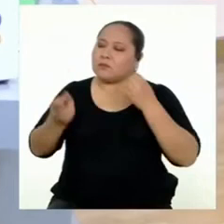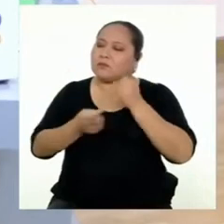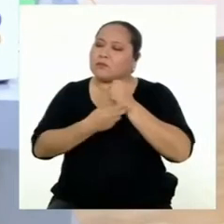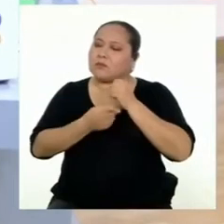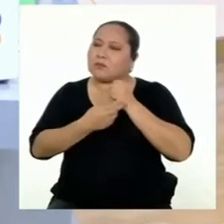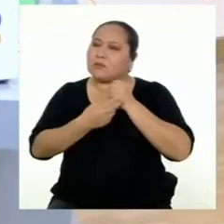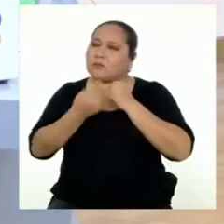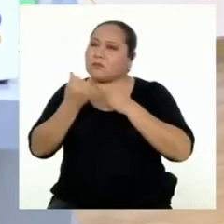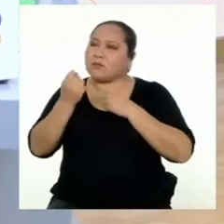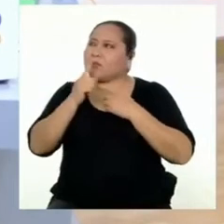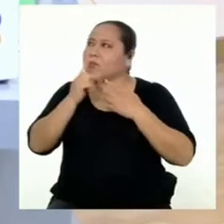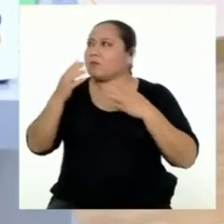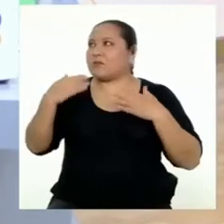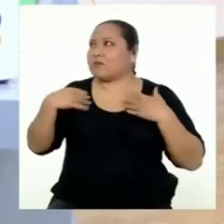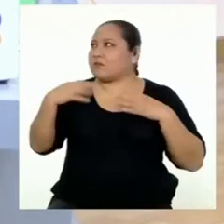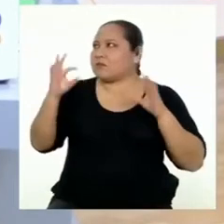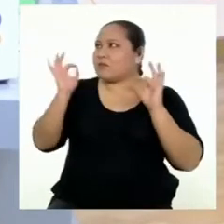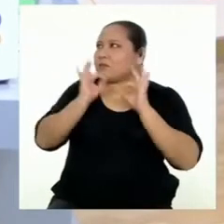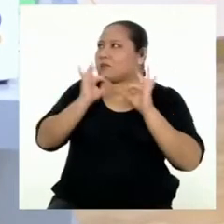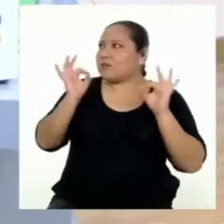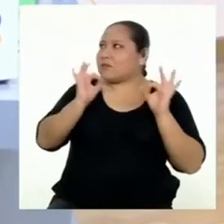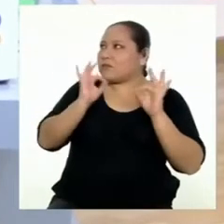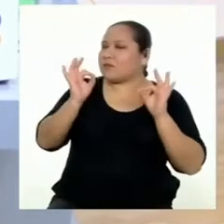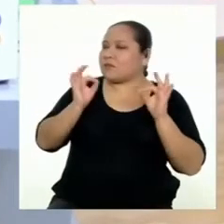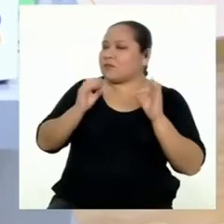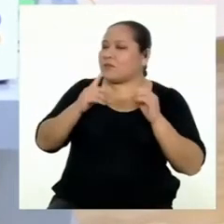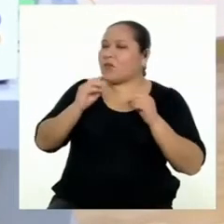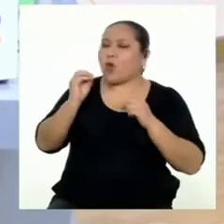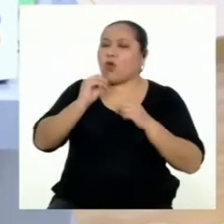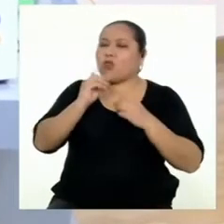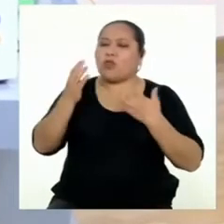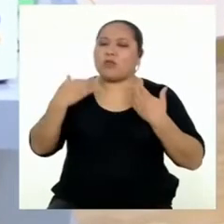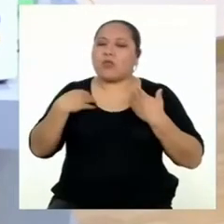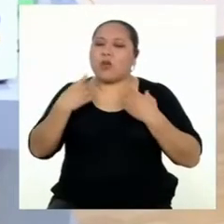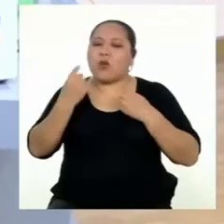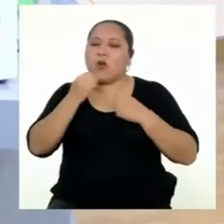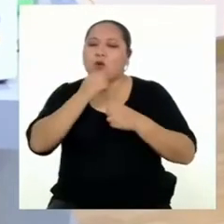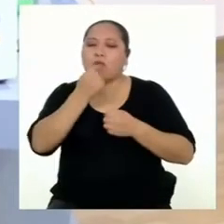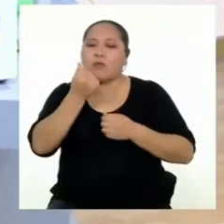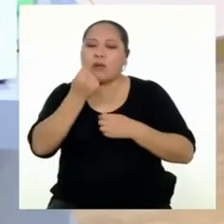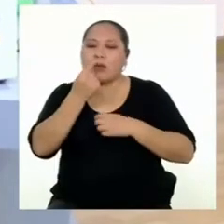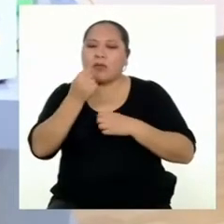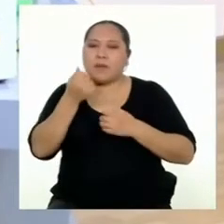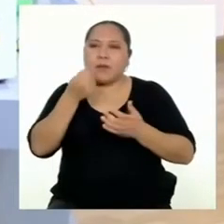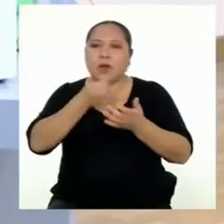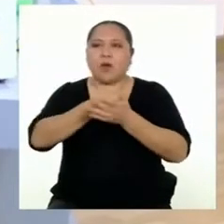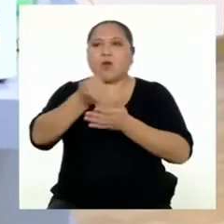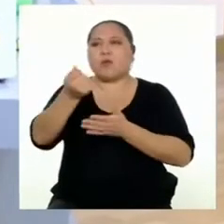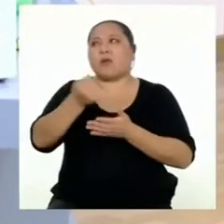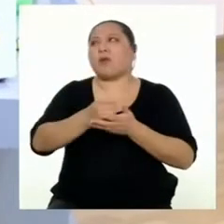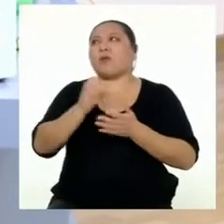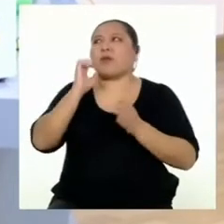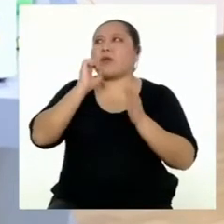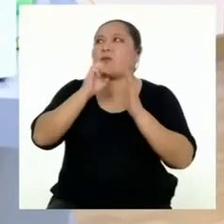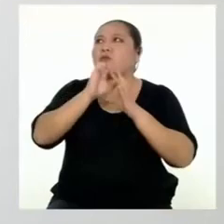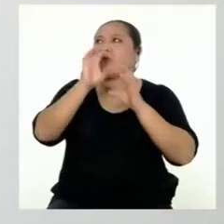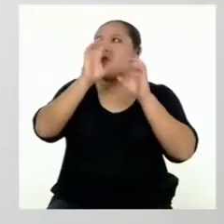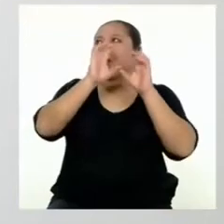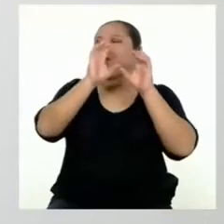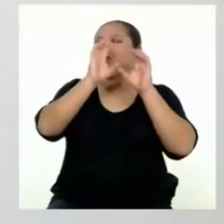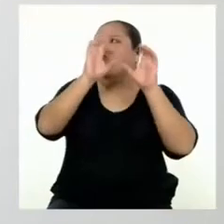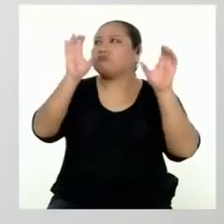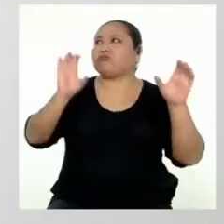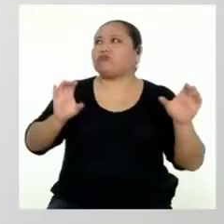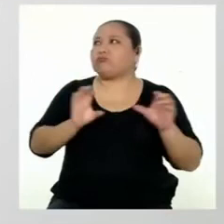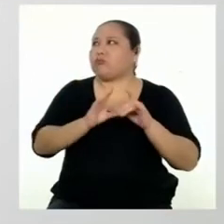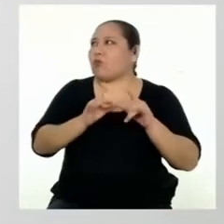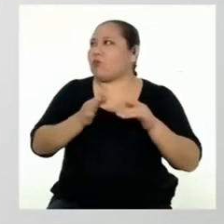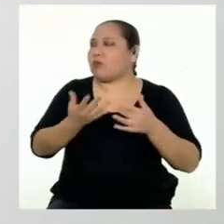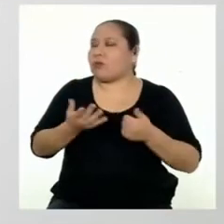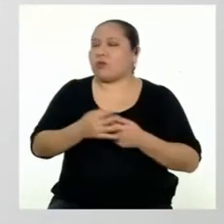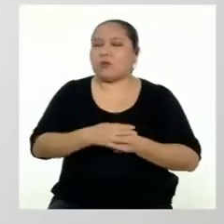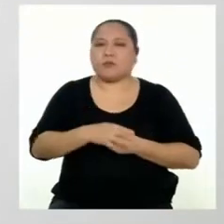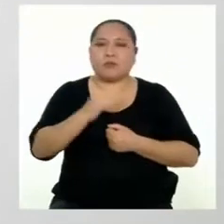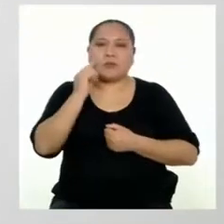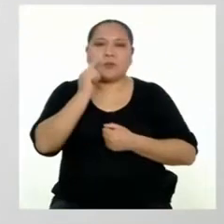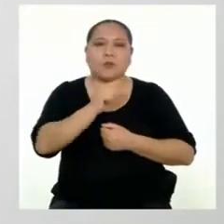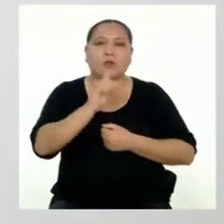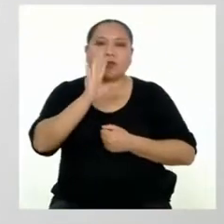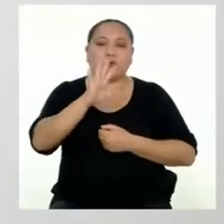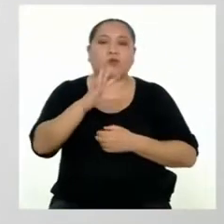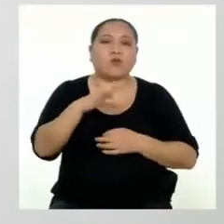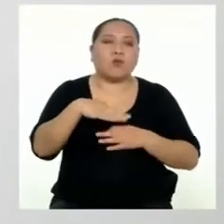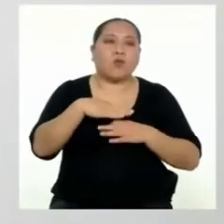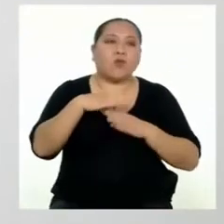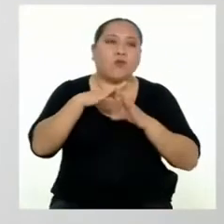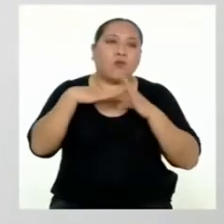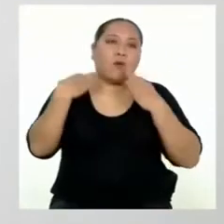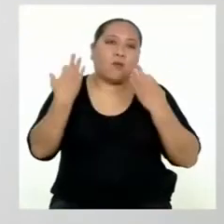mucho? ¿O no tengo ahorrado todo el dinero que necesito para comprarme, por ejemplo, una computadora? En ese caso, tu